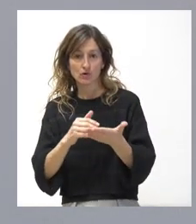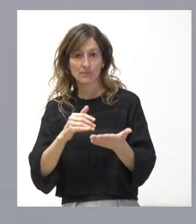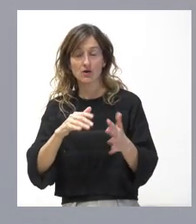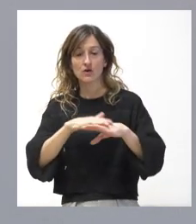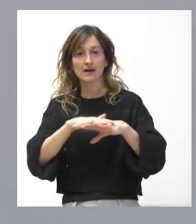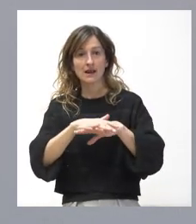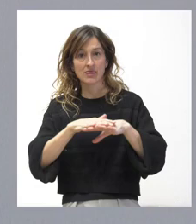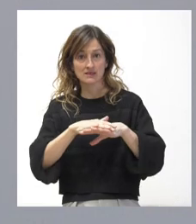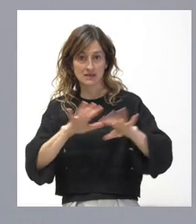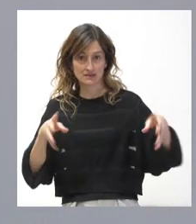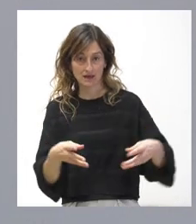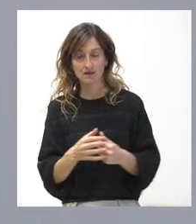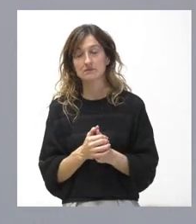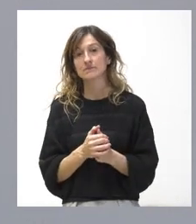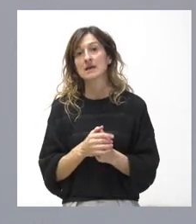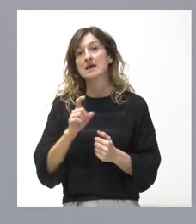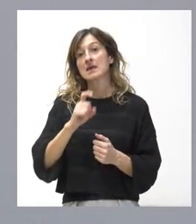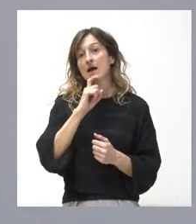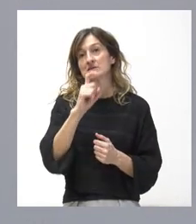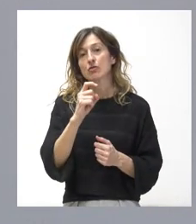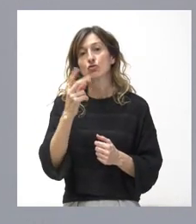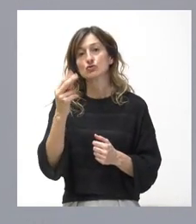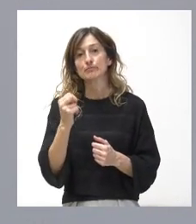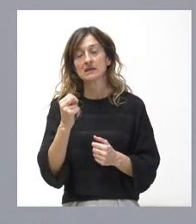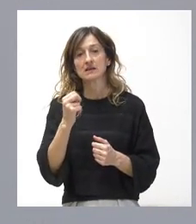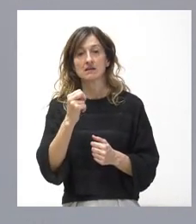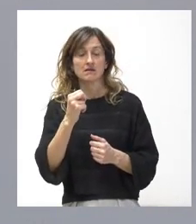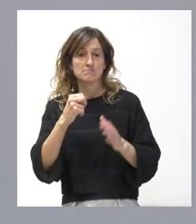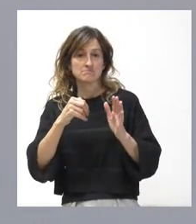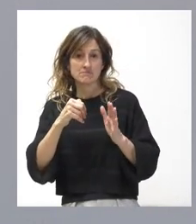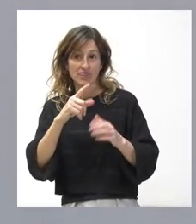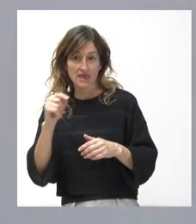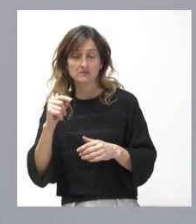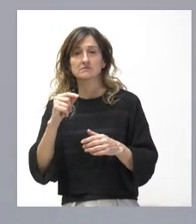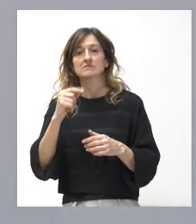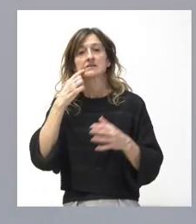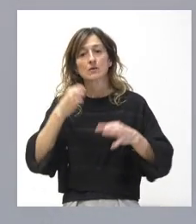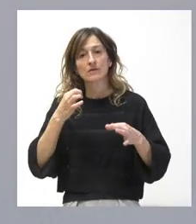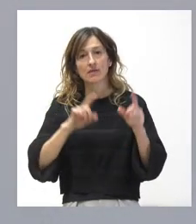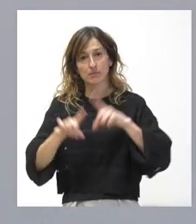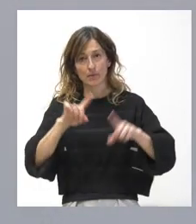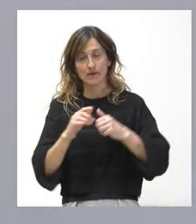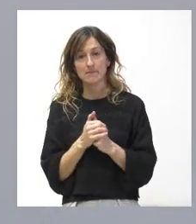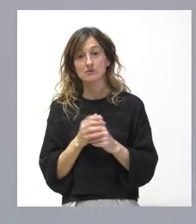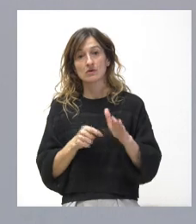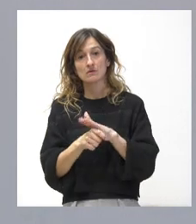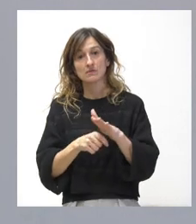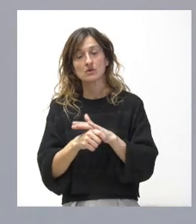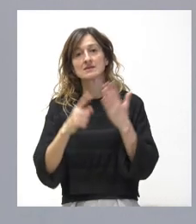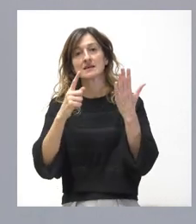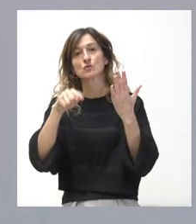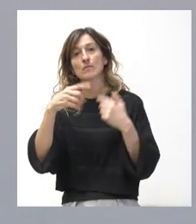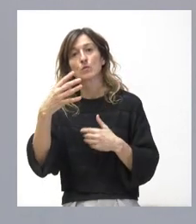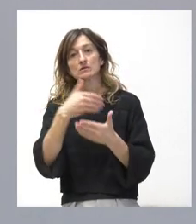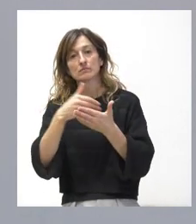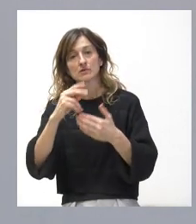telecomunicaciones y se han notificado más de 1.200 incidentes de seguridad, con lo cual es imprescindible esta inversión. 6,4 millones de euros para